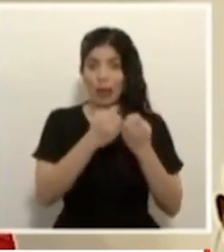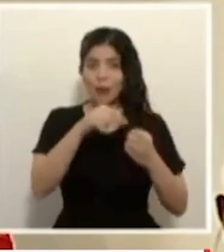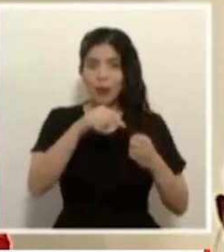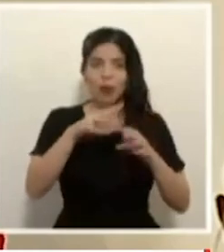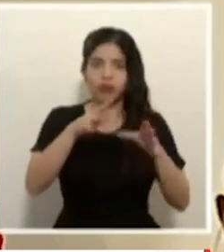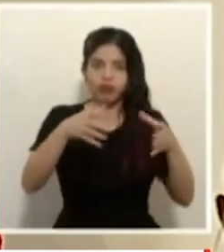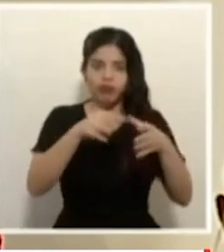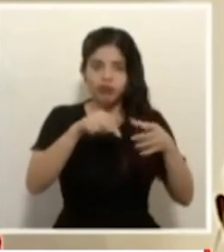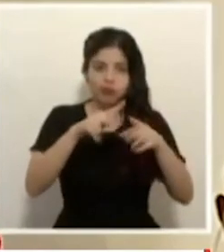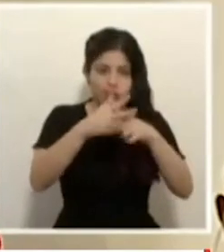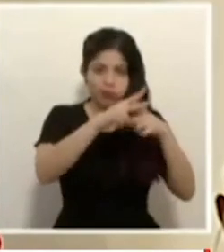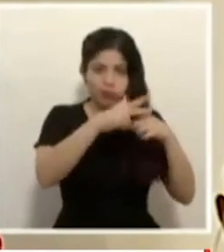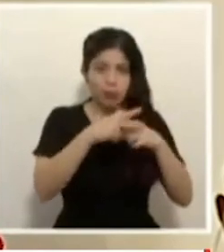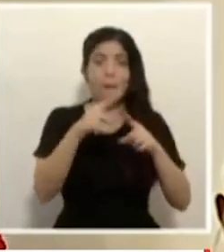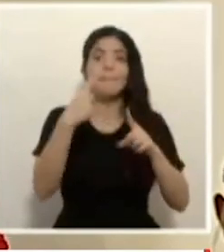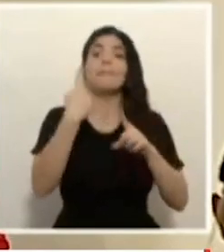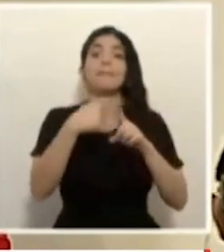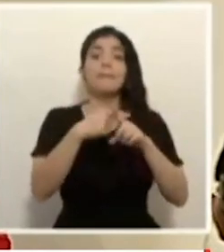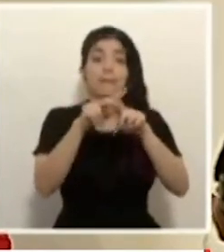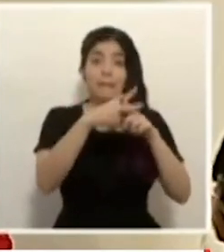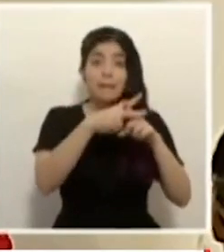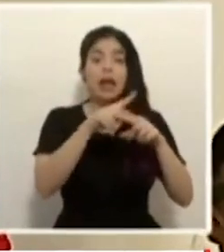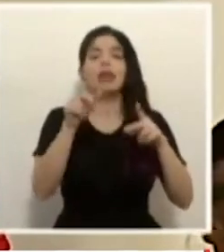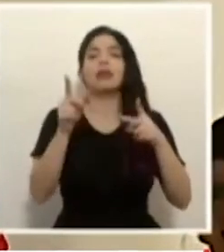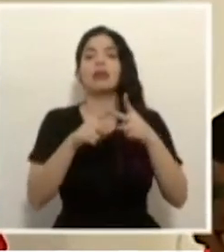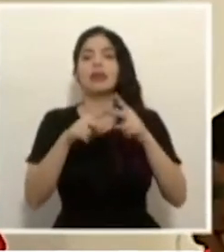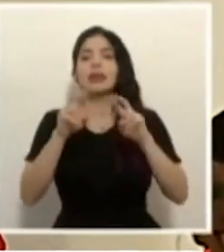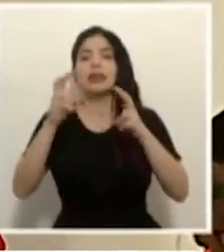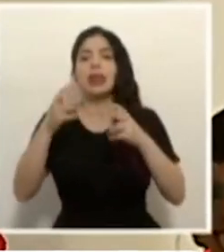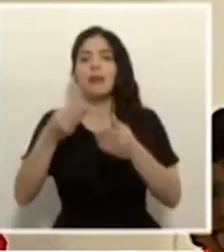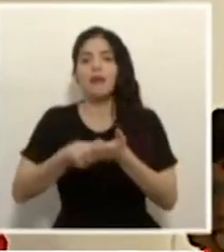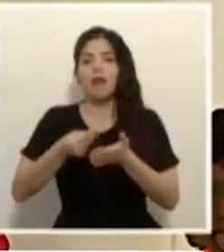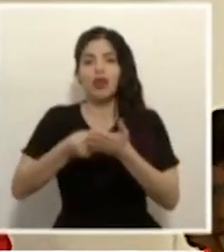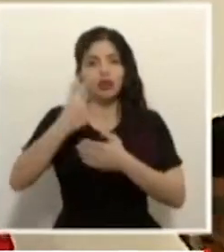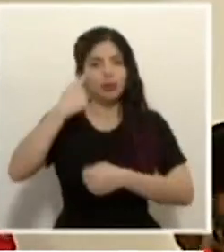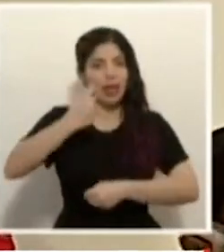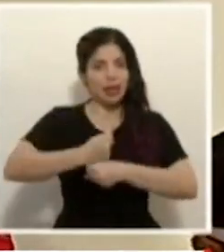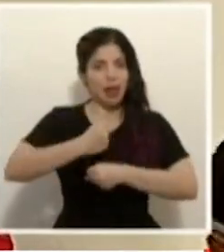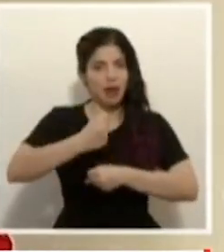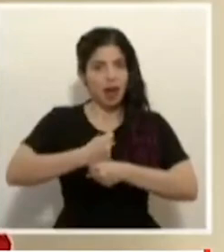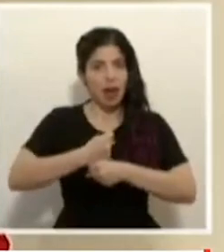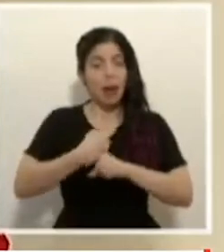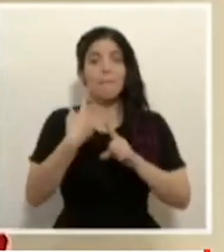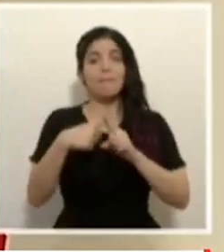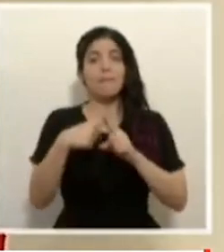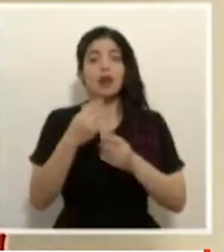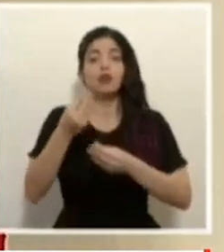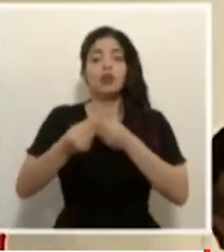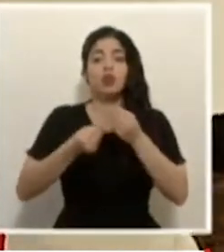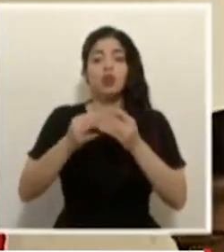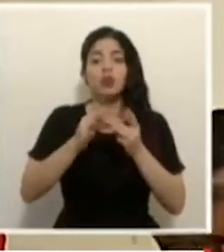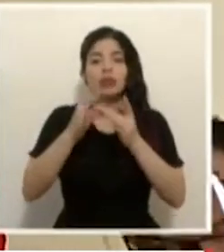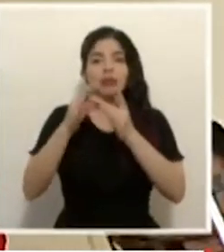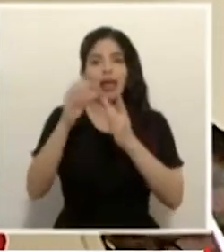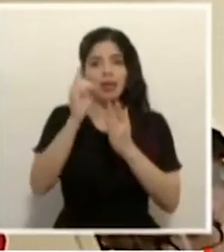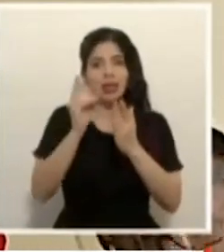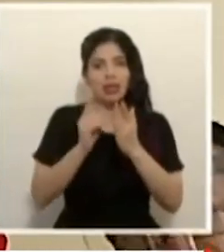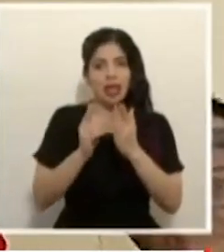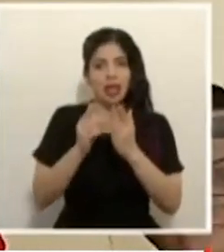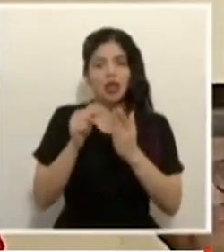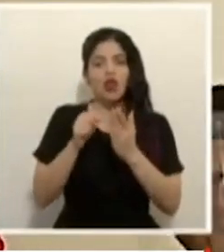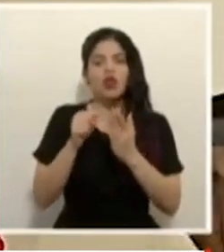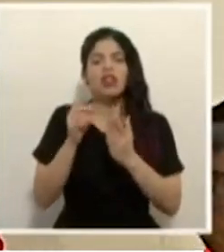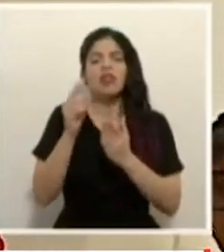otro lado, más allá de las reacuaciones, también está el tema del capital de trabajo y también el diseño de productos específicos financieros